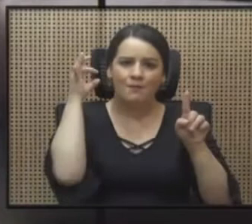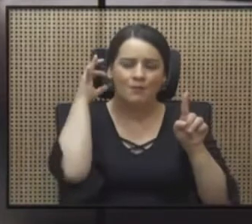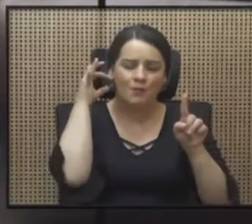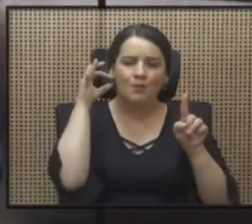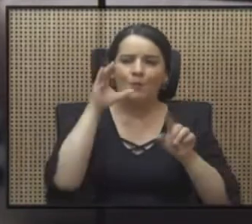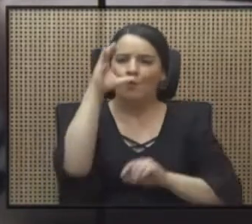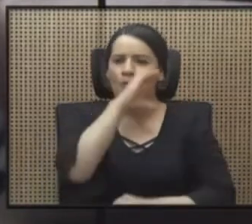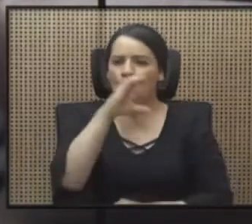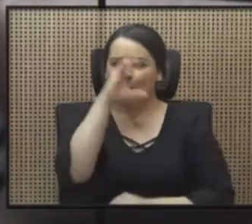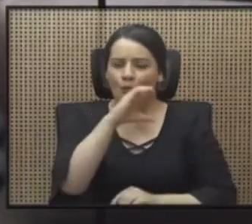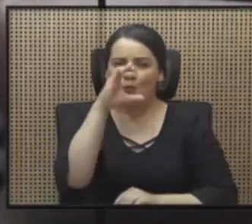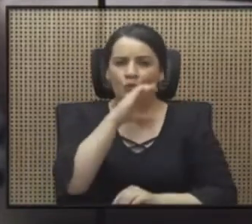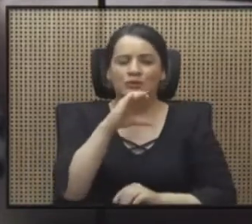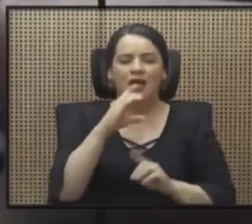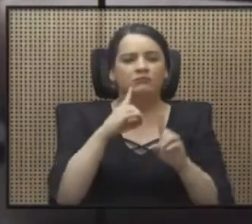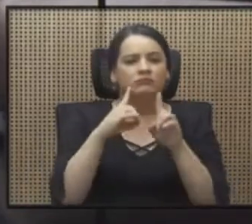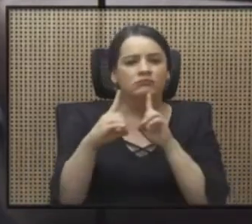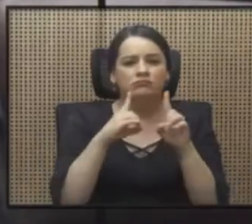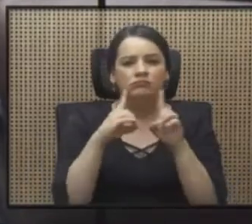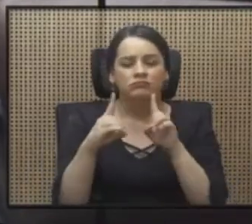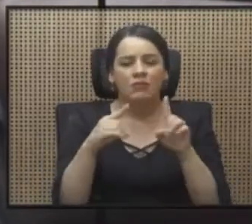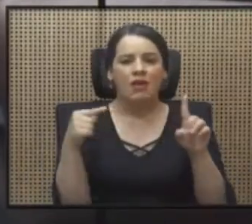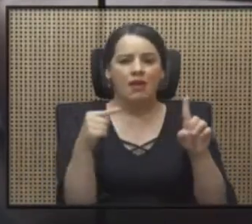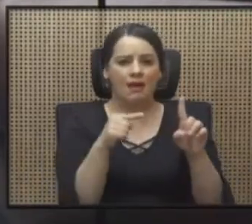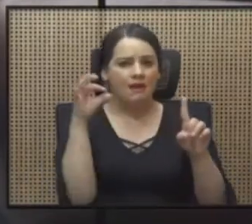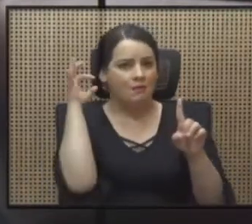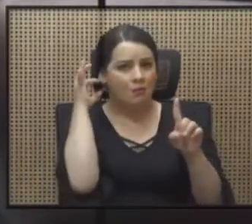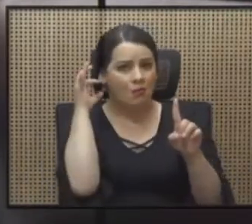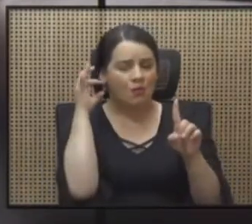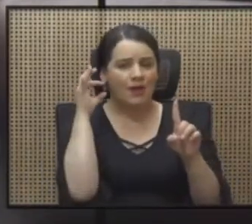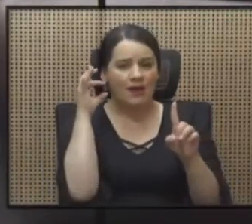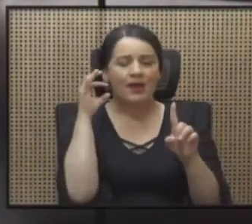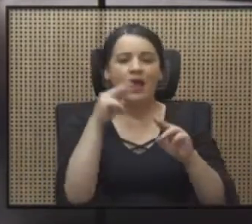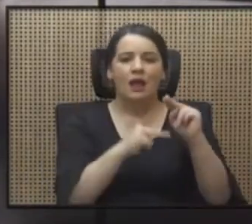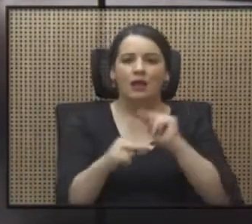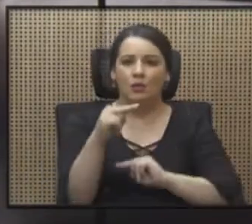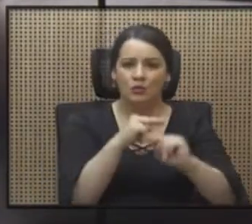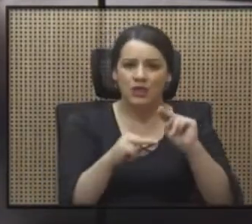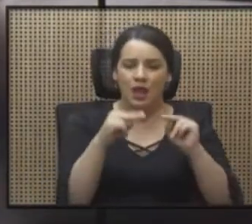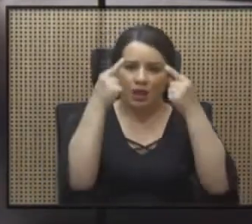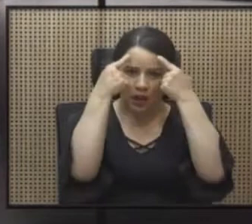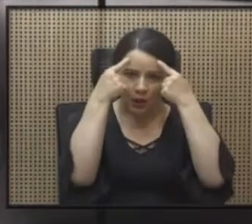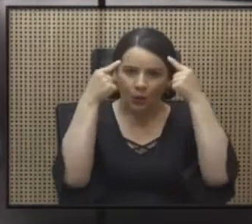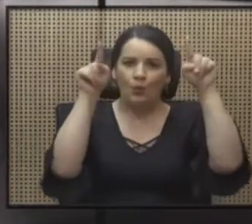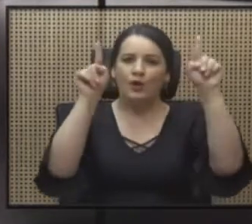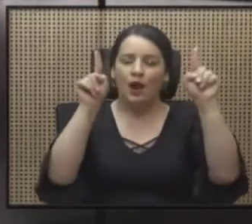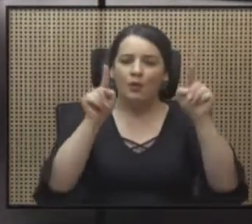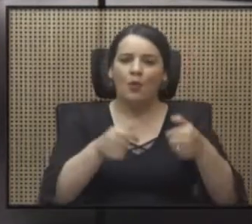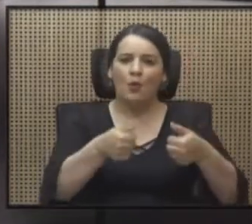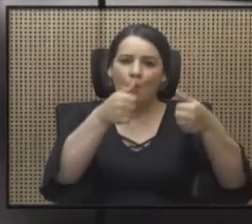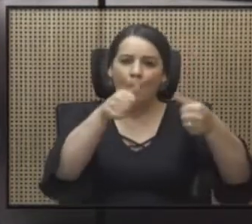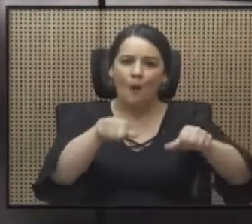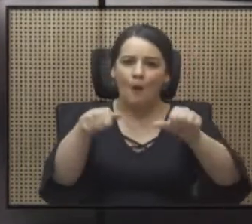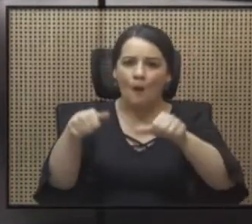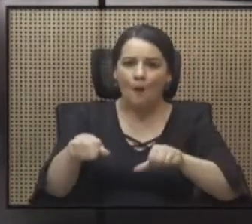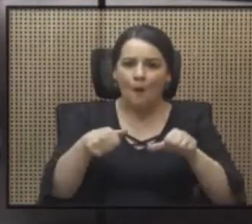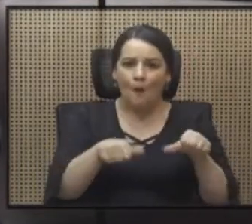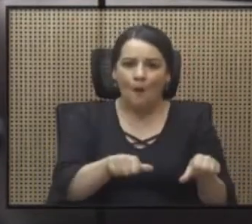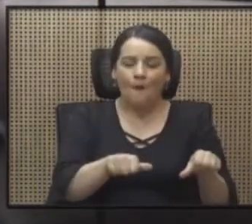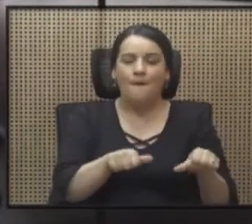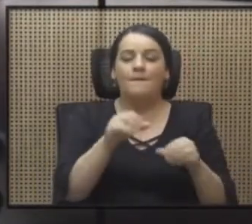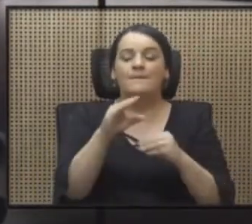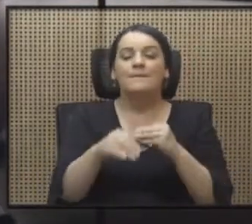una mujer que ha negociado, una mujer que ha logrado esos consensos. Pero más aún,